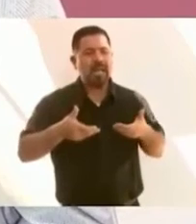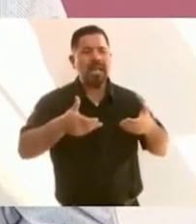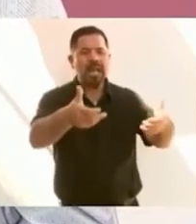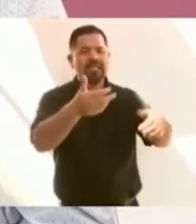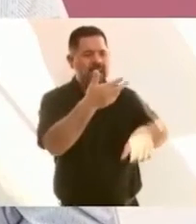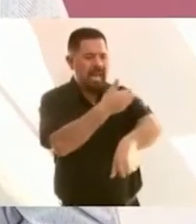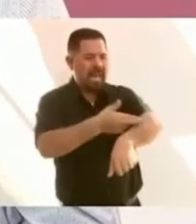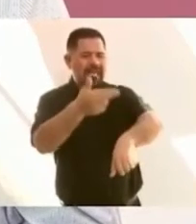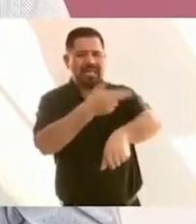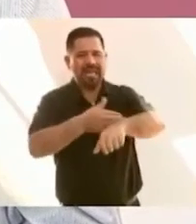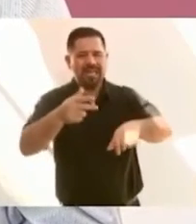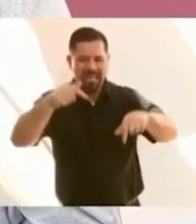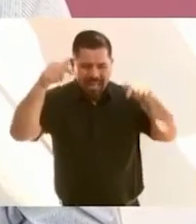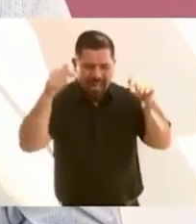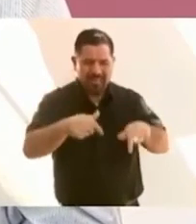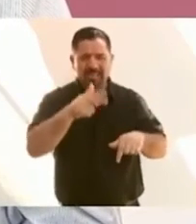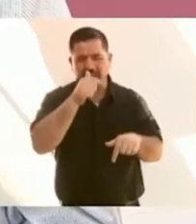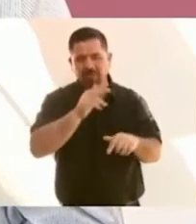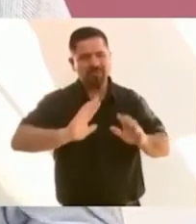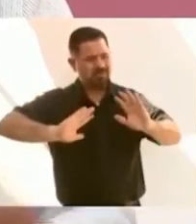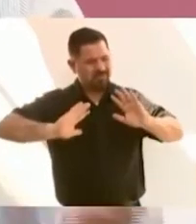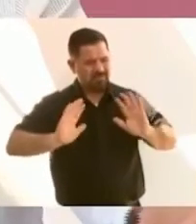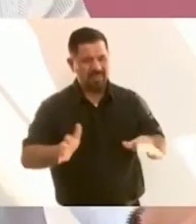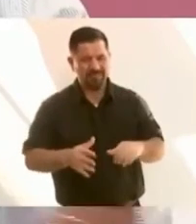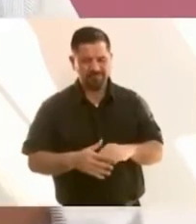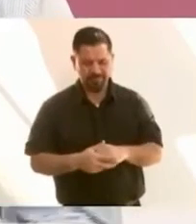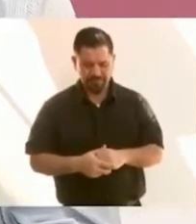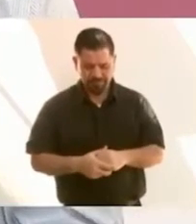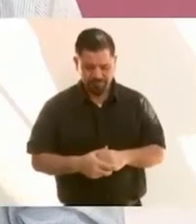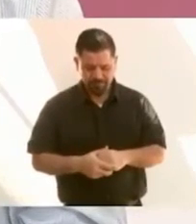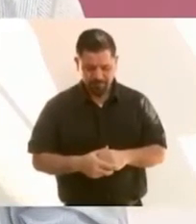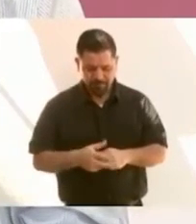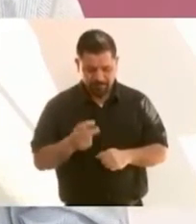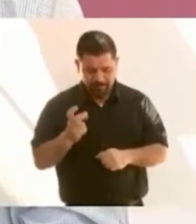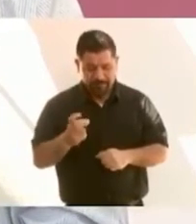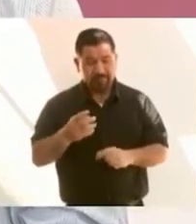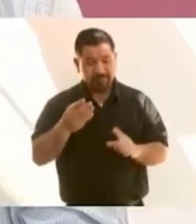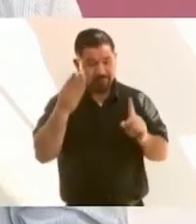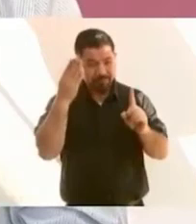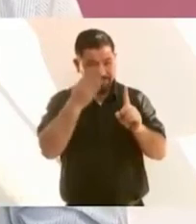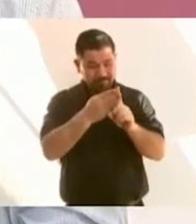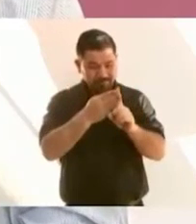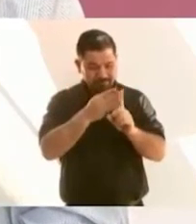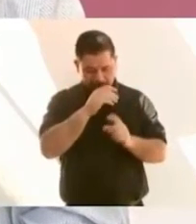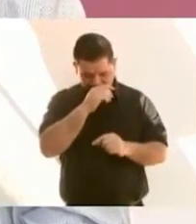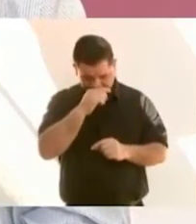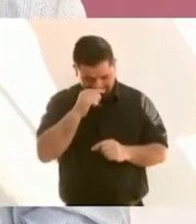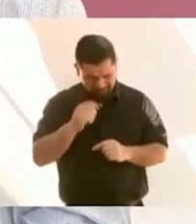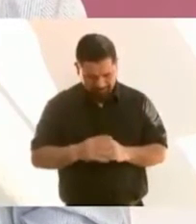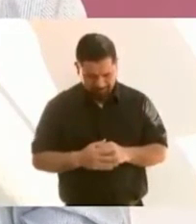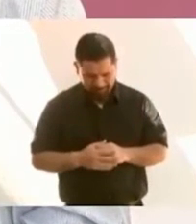de Hermosillo. Ese es el propósito. Son